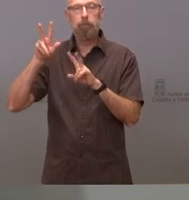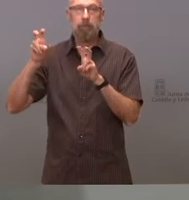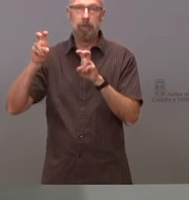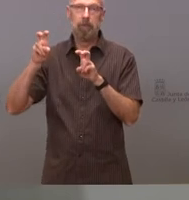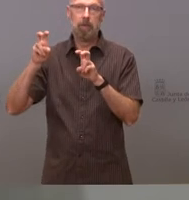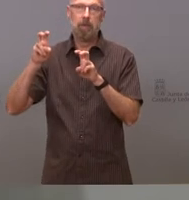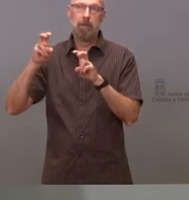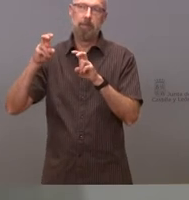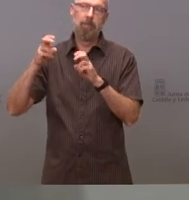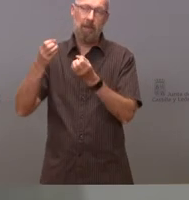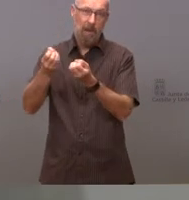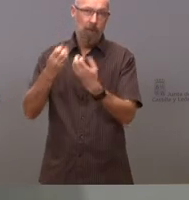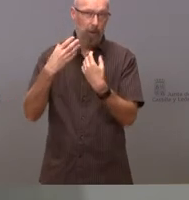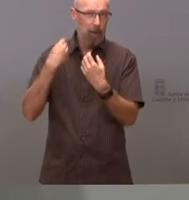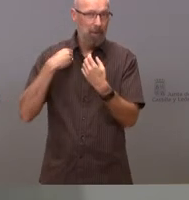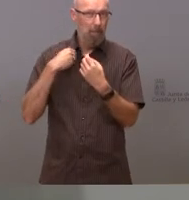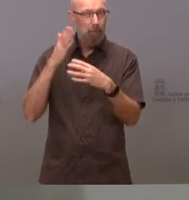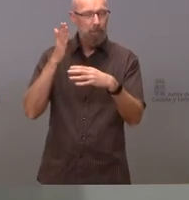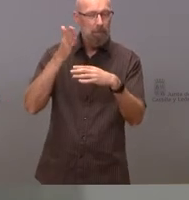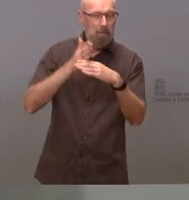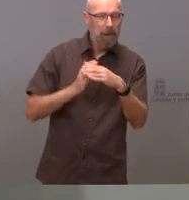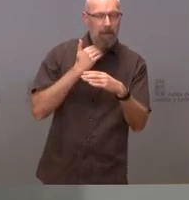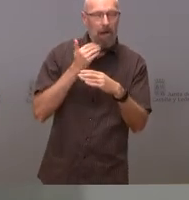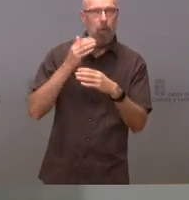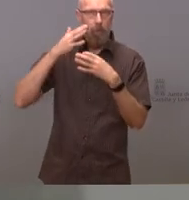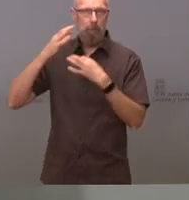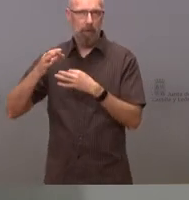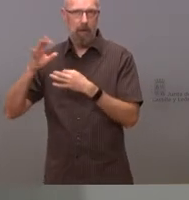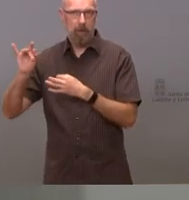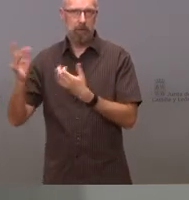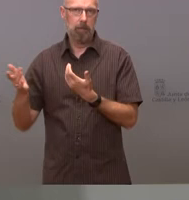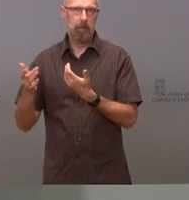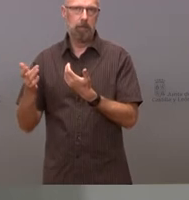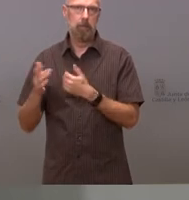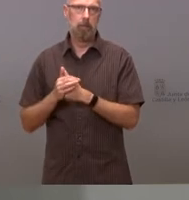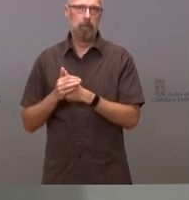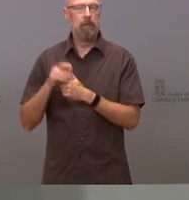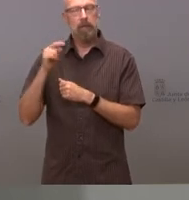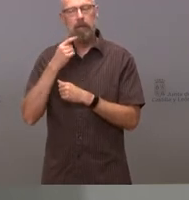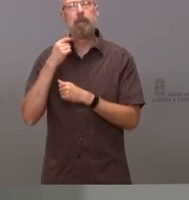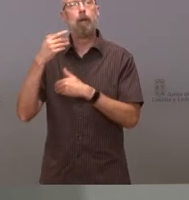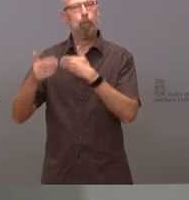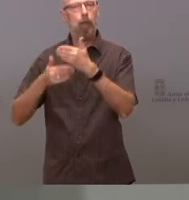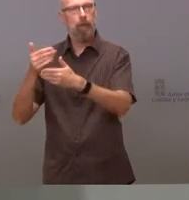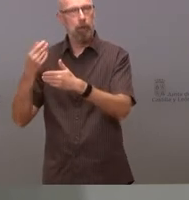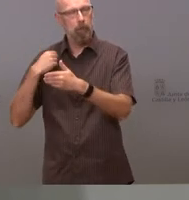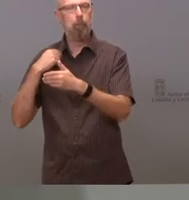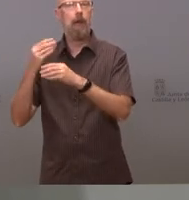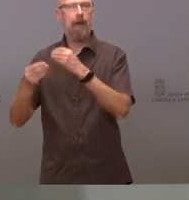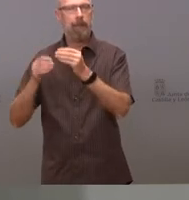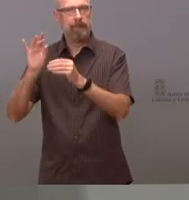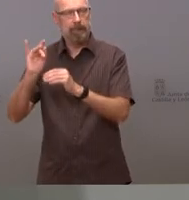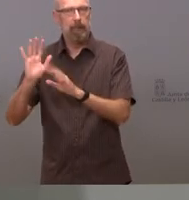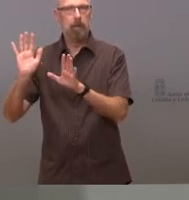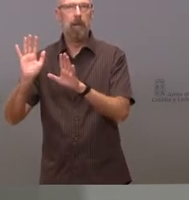las informaciones de las informaciones que corresponden oye este proceso se estaba haciendo sí esto se estaba haciendo sí pero sobre lo